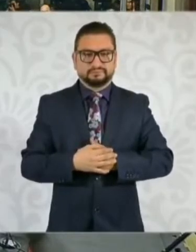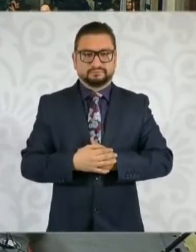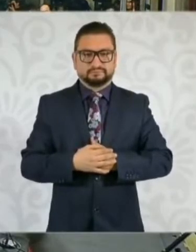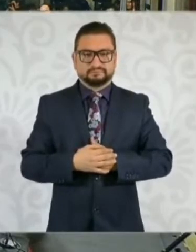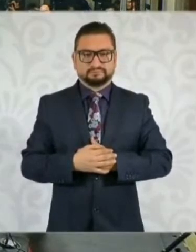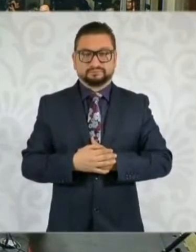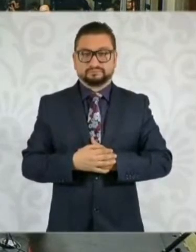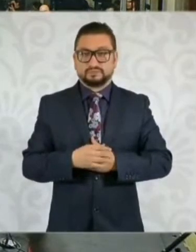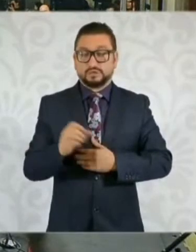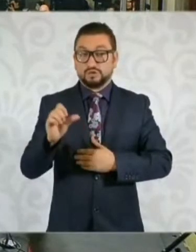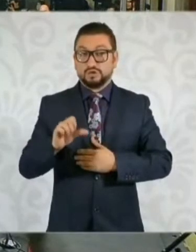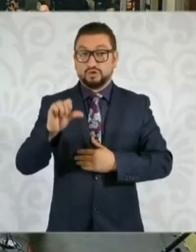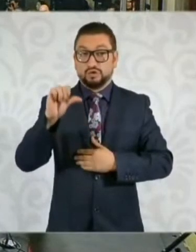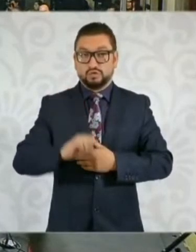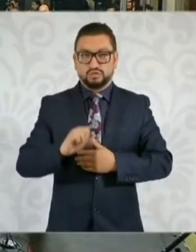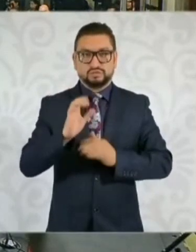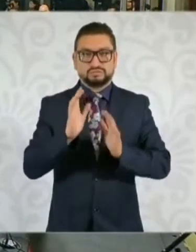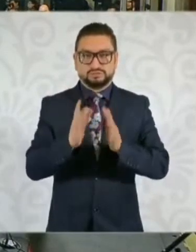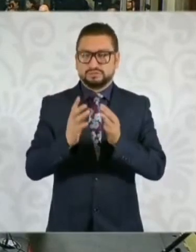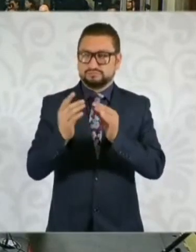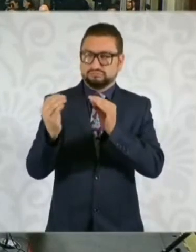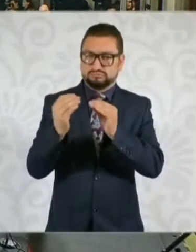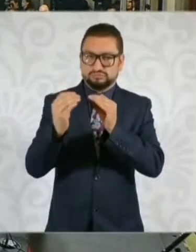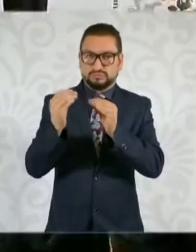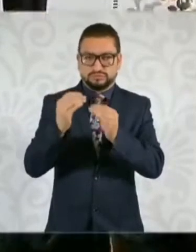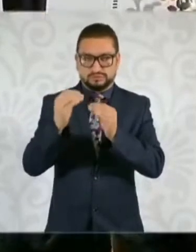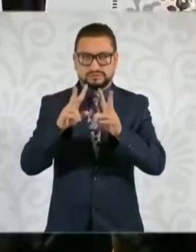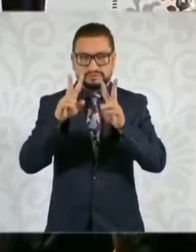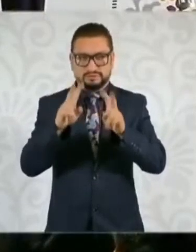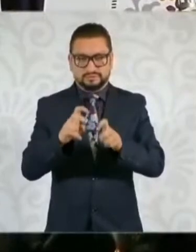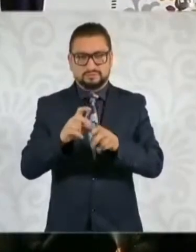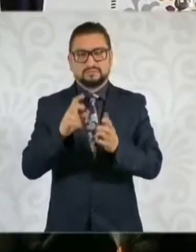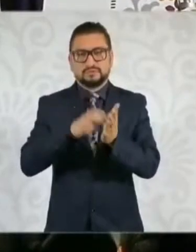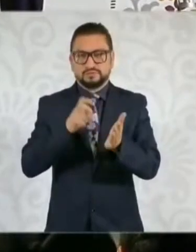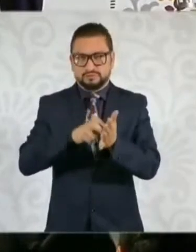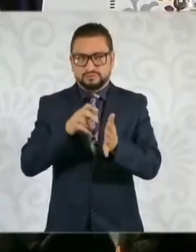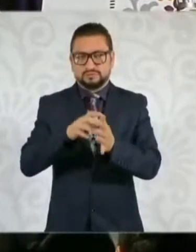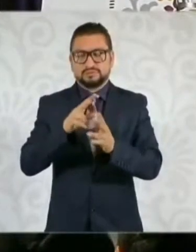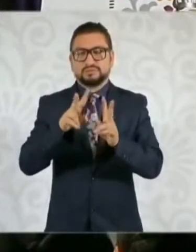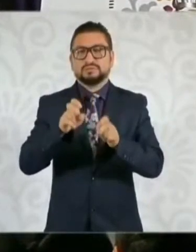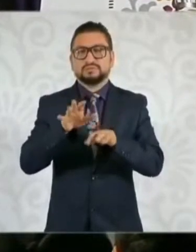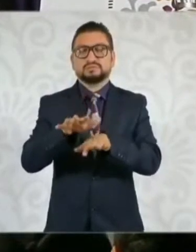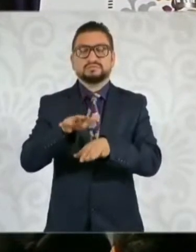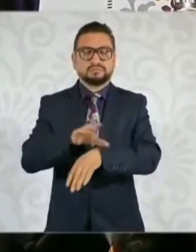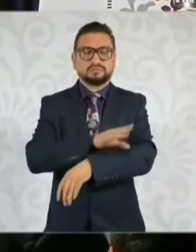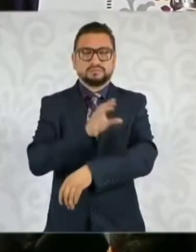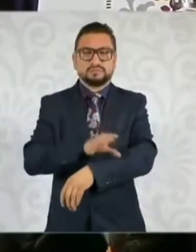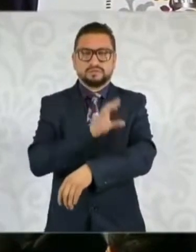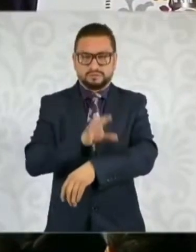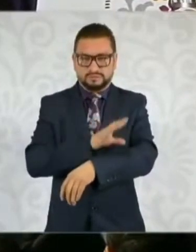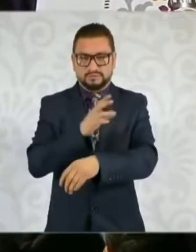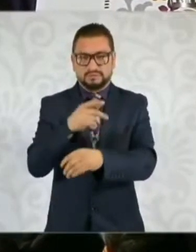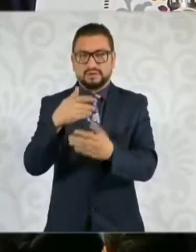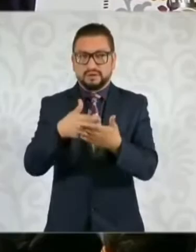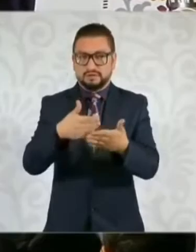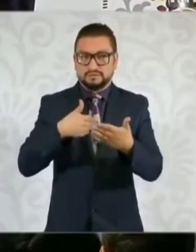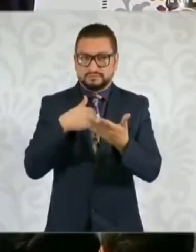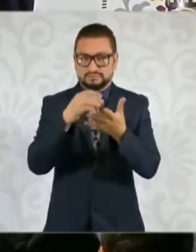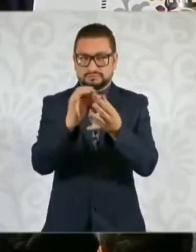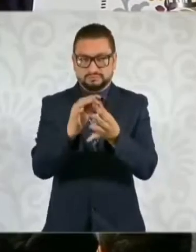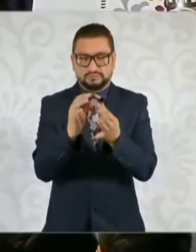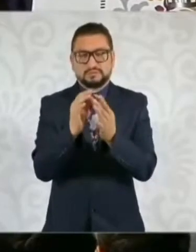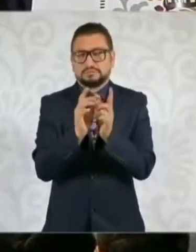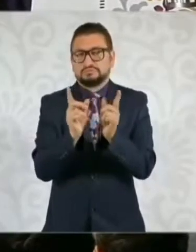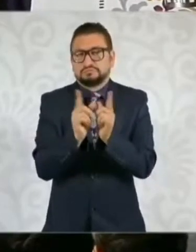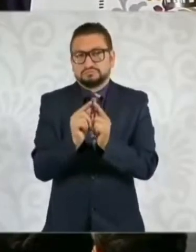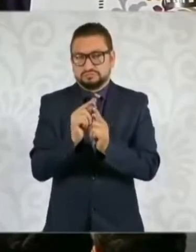El día de hoy se está discutiendo la reforma en materia energética. Si me lo permite, presidenta, antes de presentar las implicaciones voy a hacer un